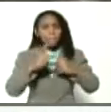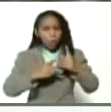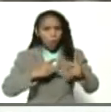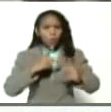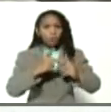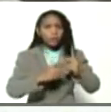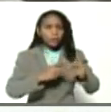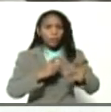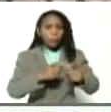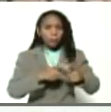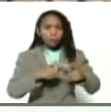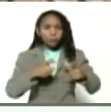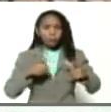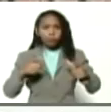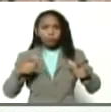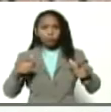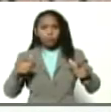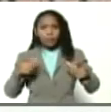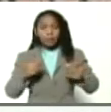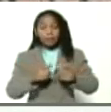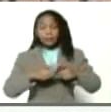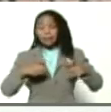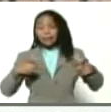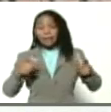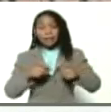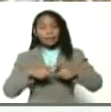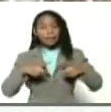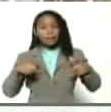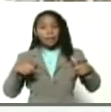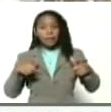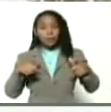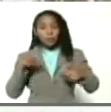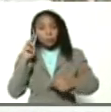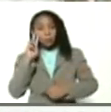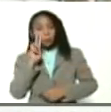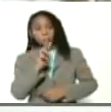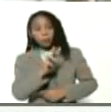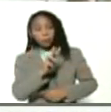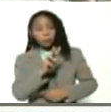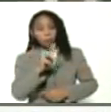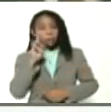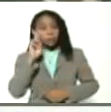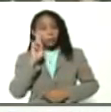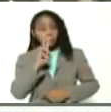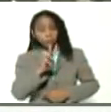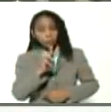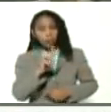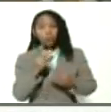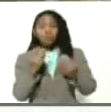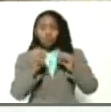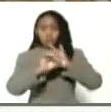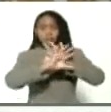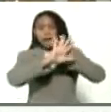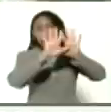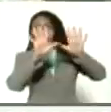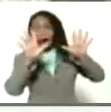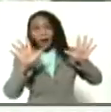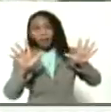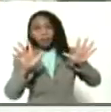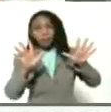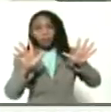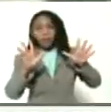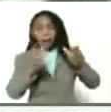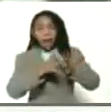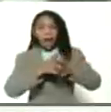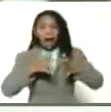para crecer crecer crecer con una visual con una visión muy clara la